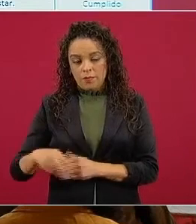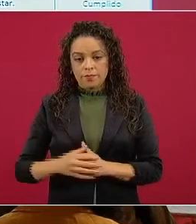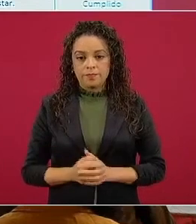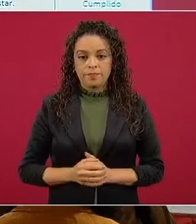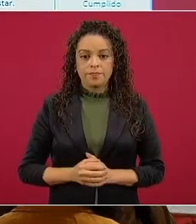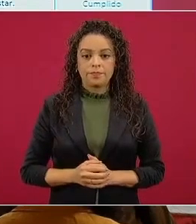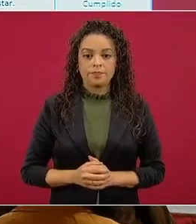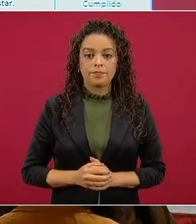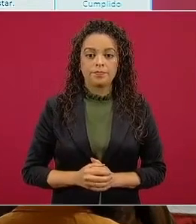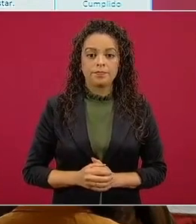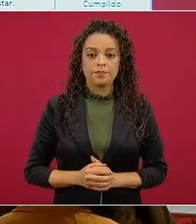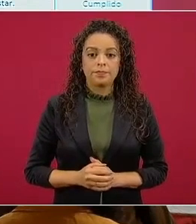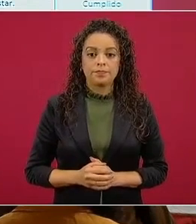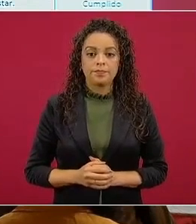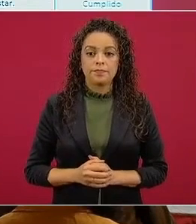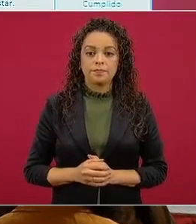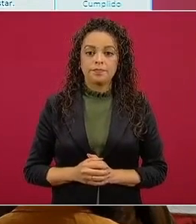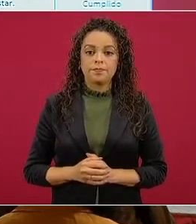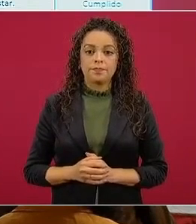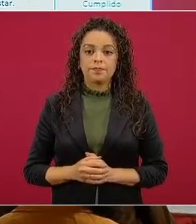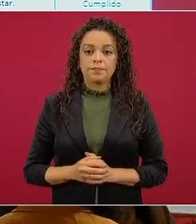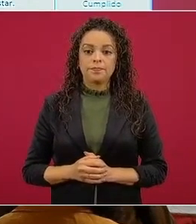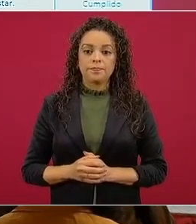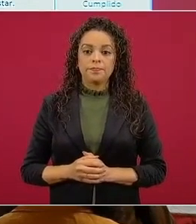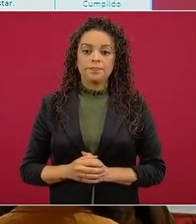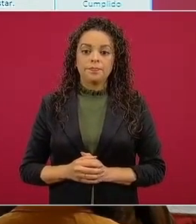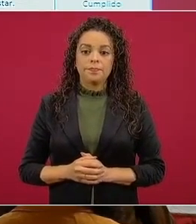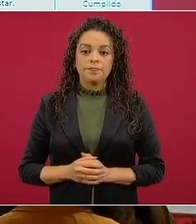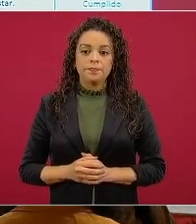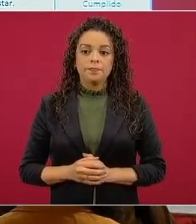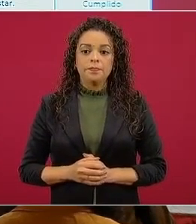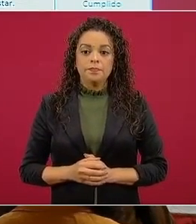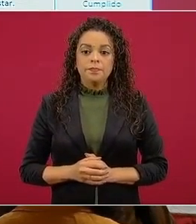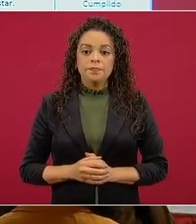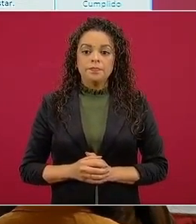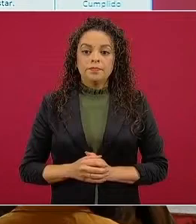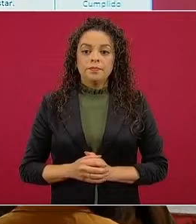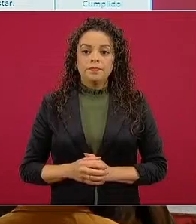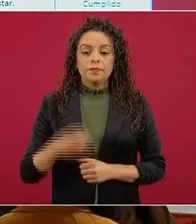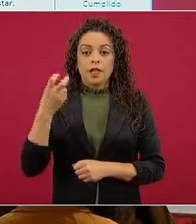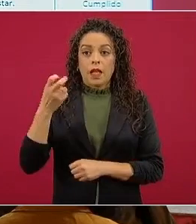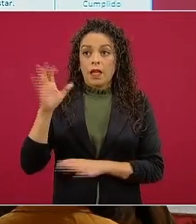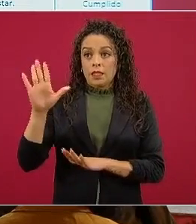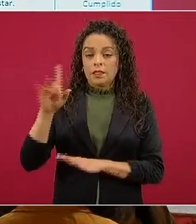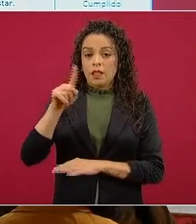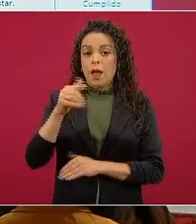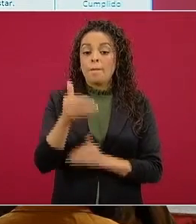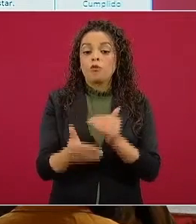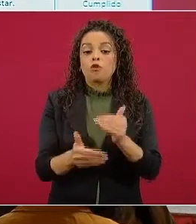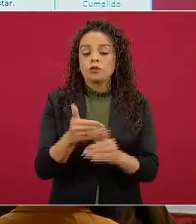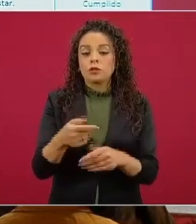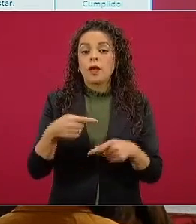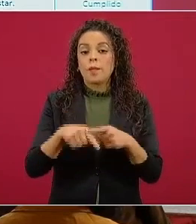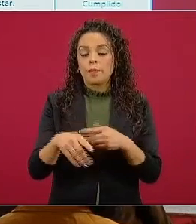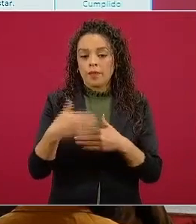Esto se va a entregar a comunidades, eso está en proceso, porque